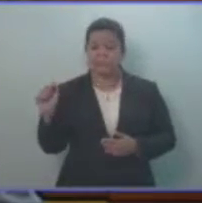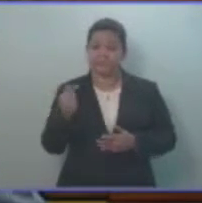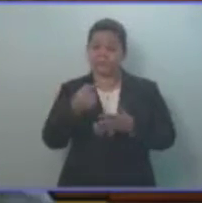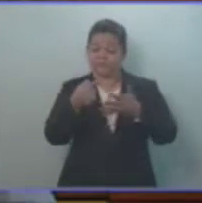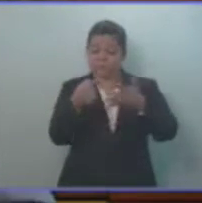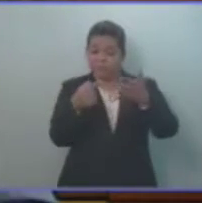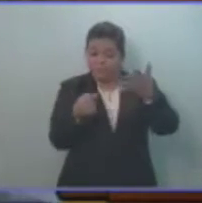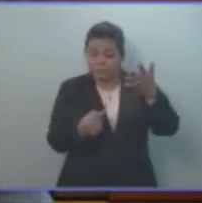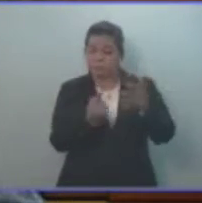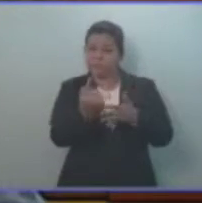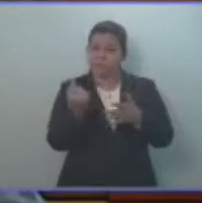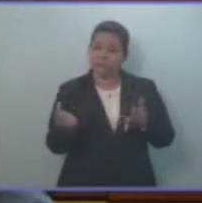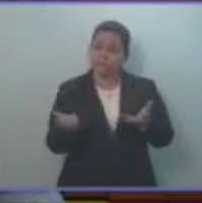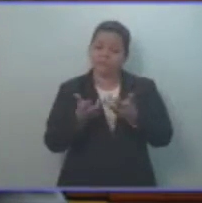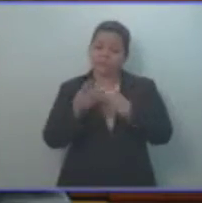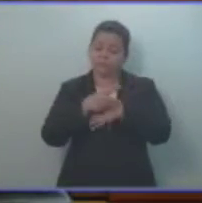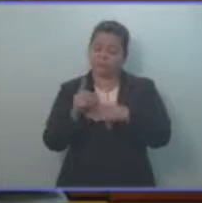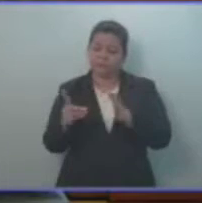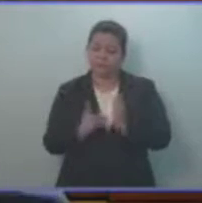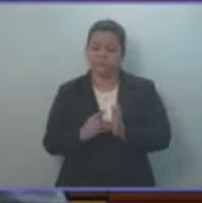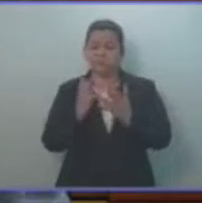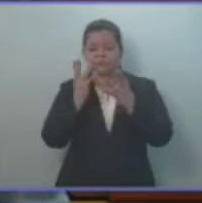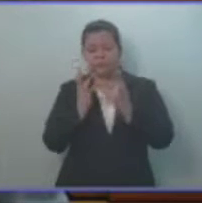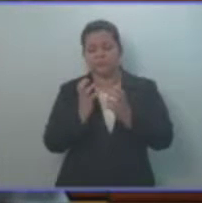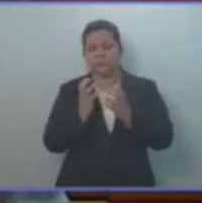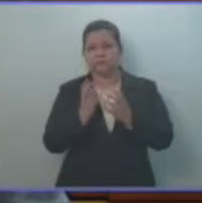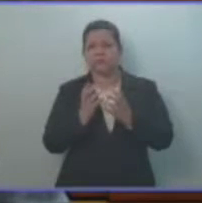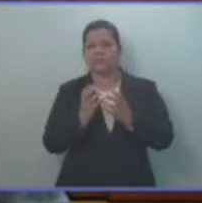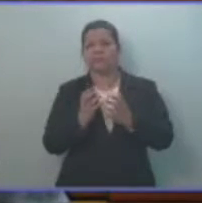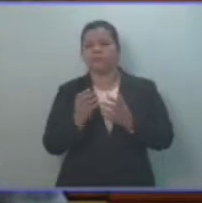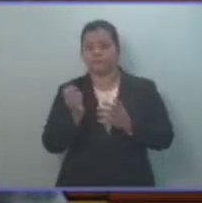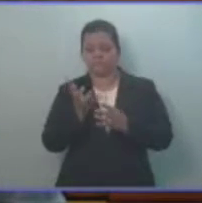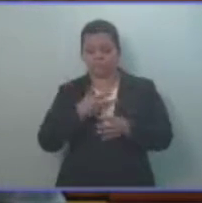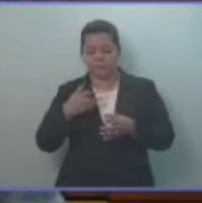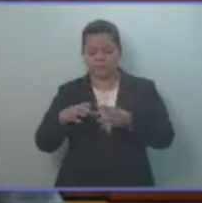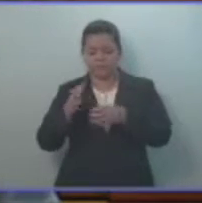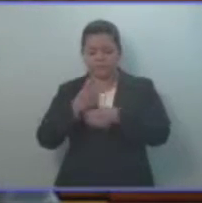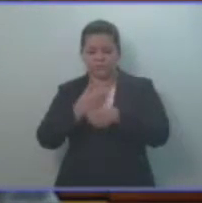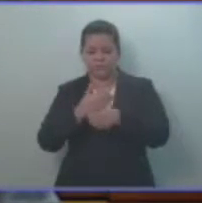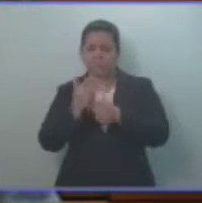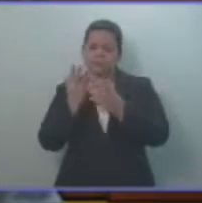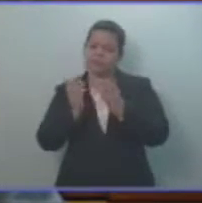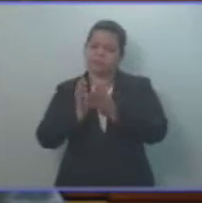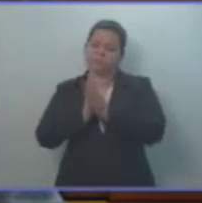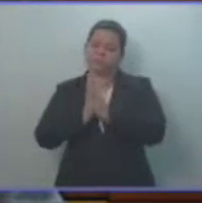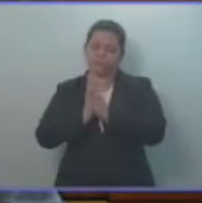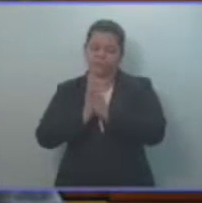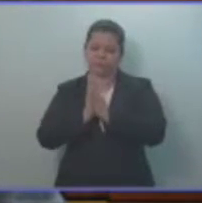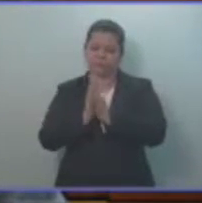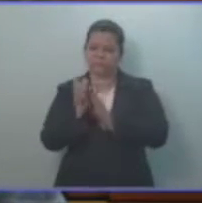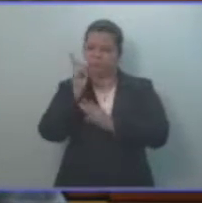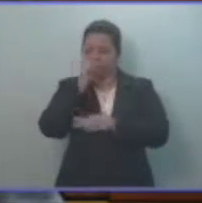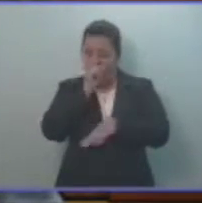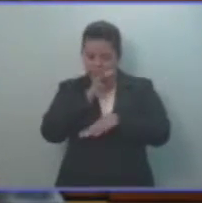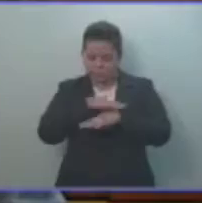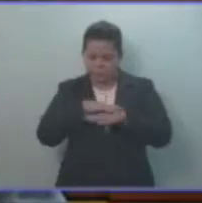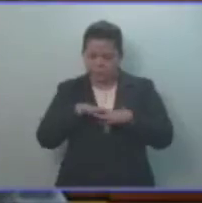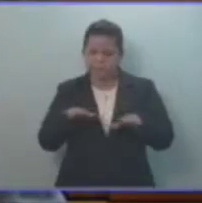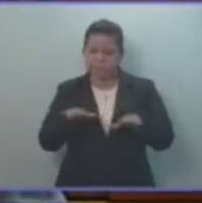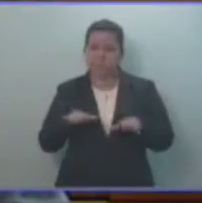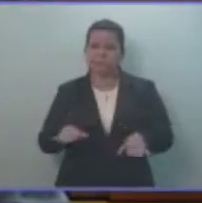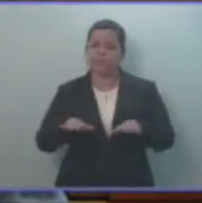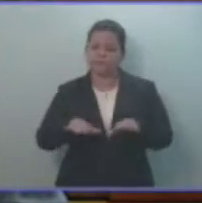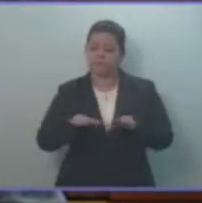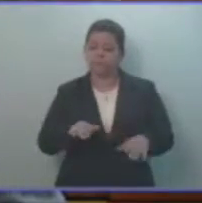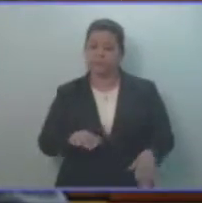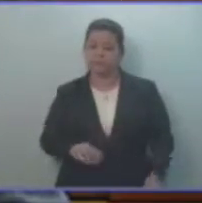compañeros diputados y diputadas como grupo parlamentario solicitamos un minuto de silencio. Muchas gracias,